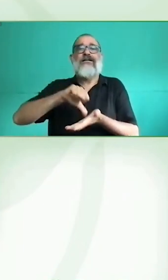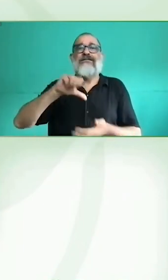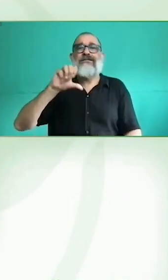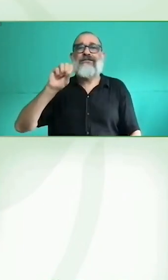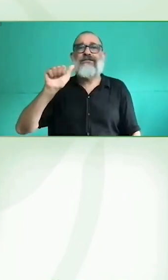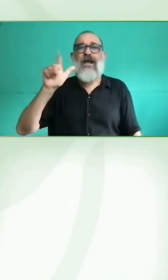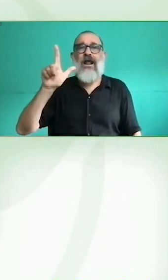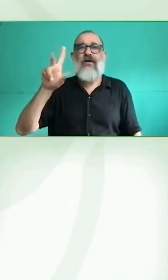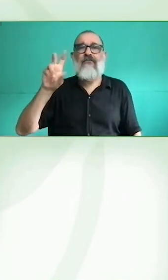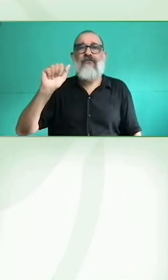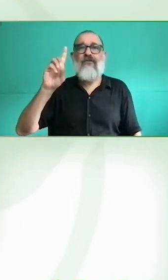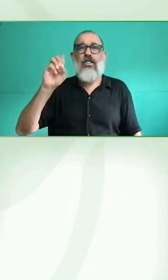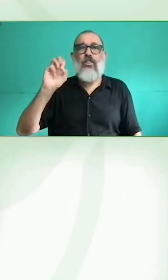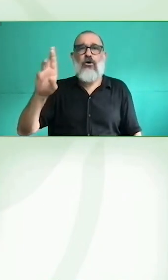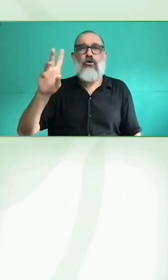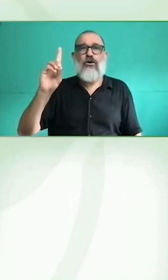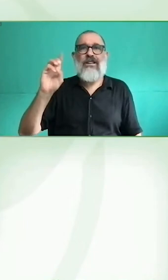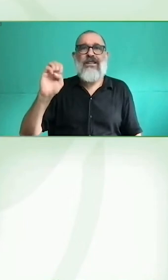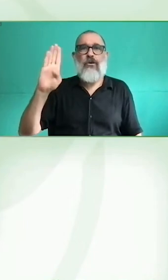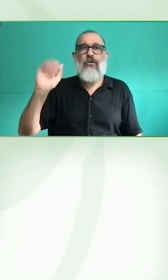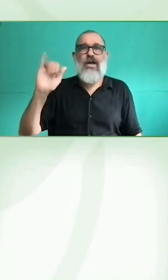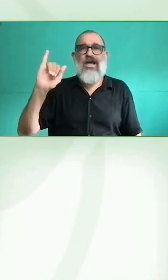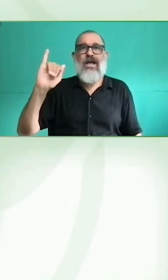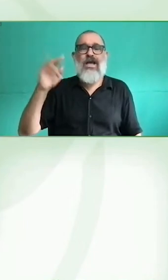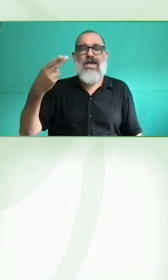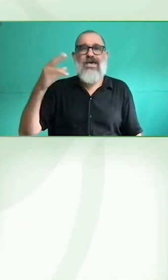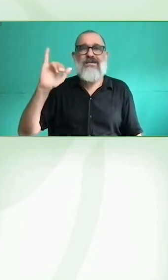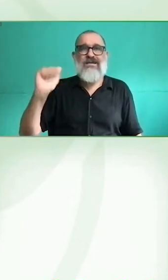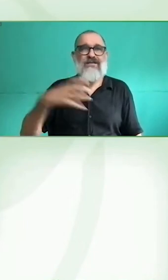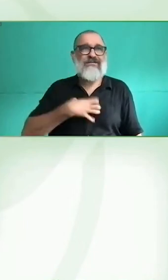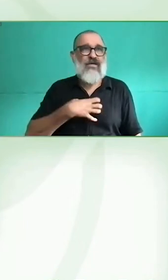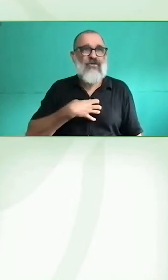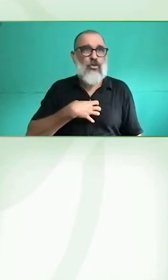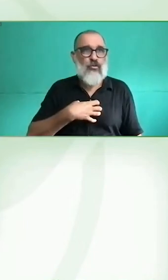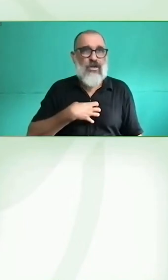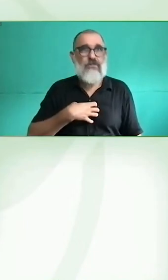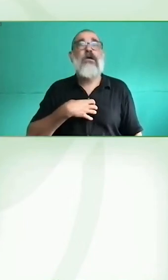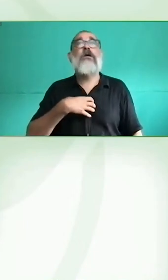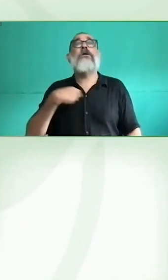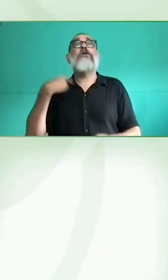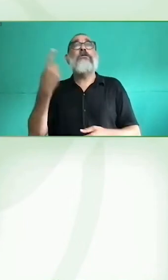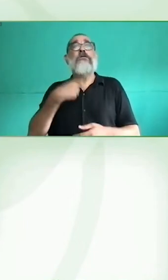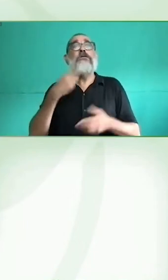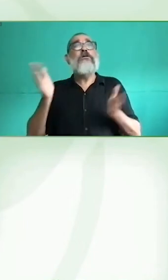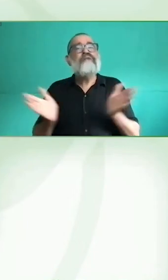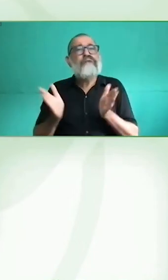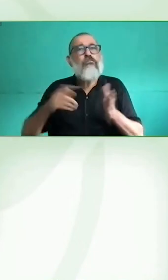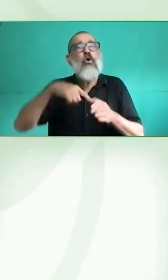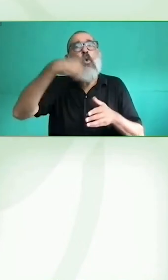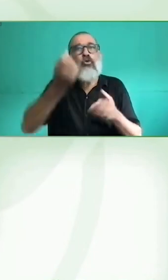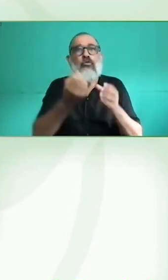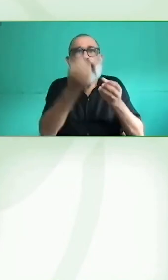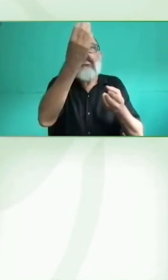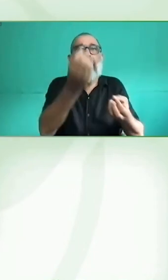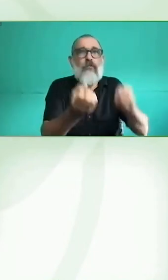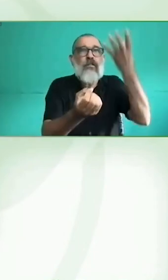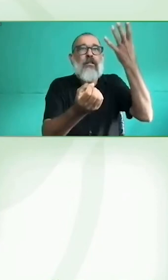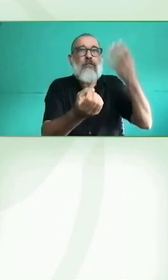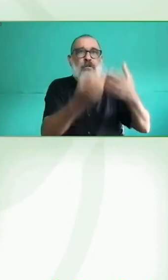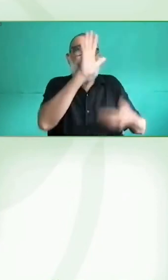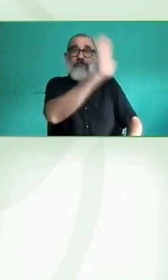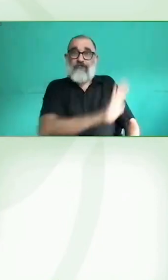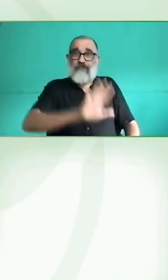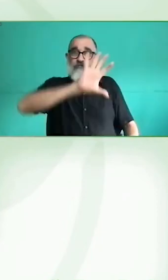específicos que son costosos, que son difíciles de encontrar. Entonces, en estos centros lo que tenemos en primer lugar es un espacio de